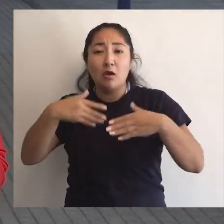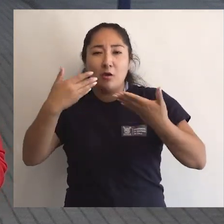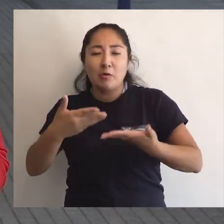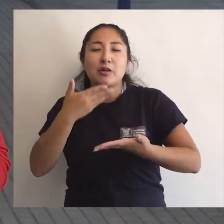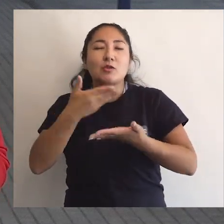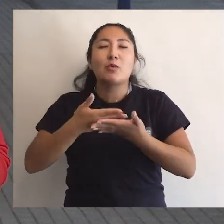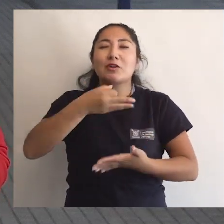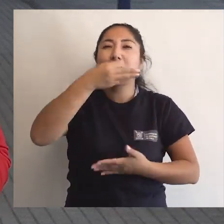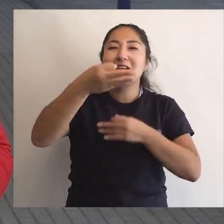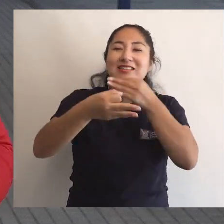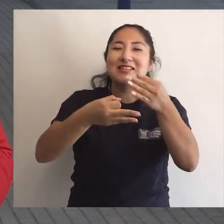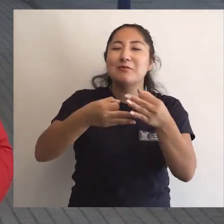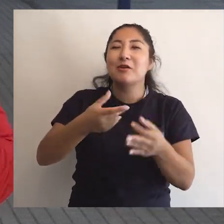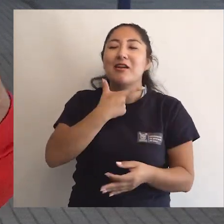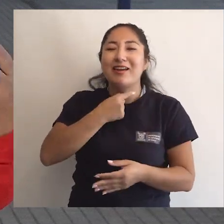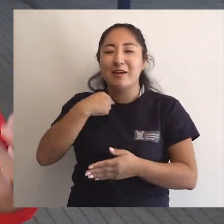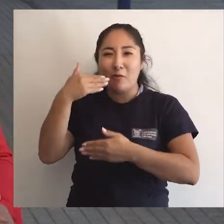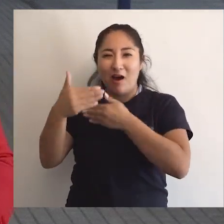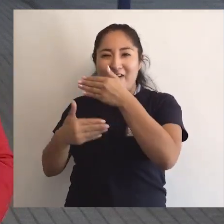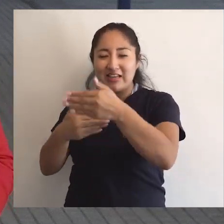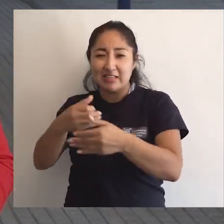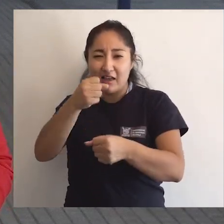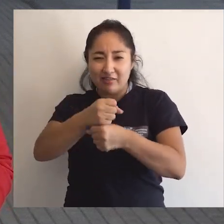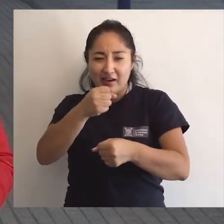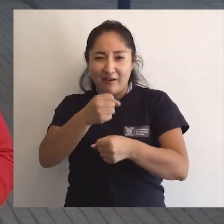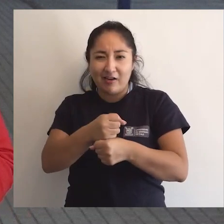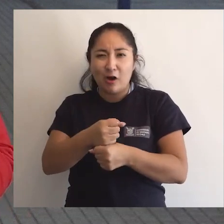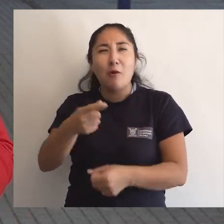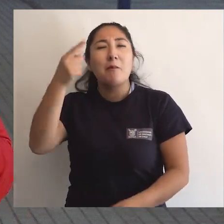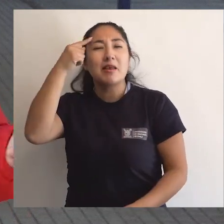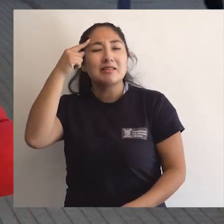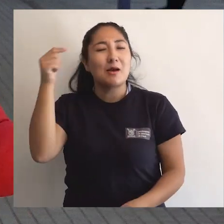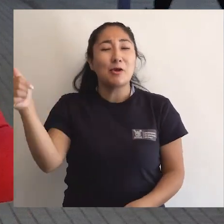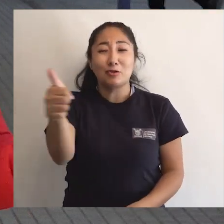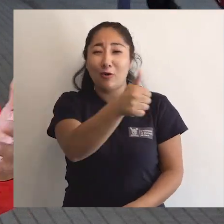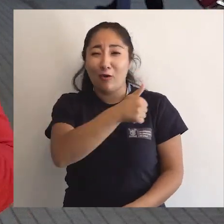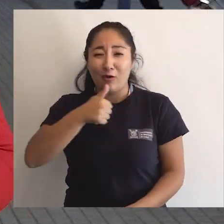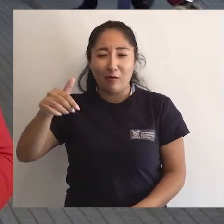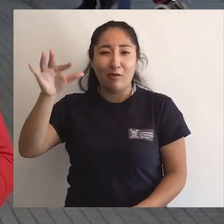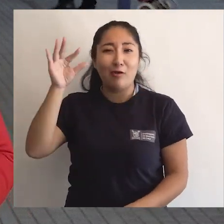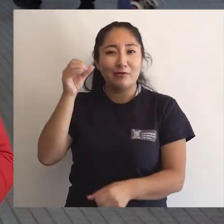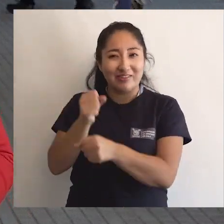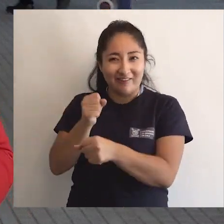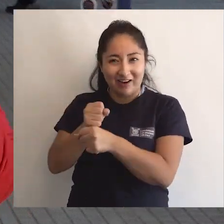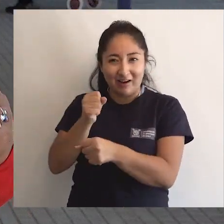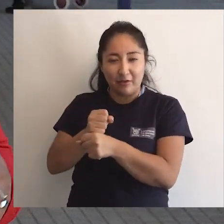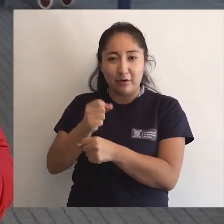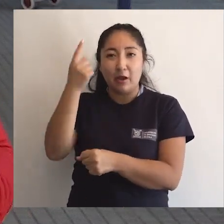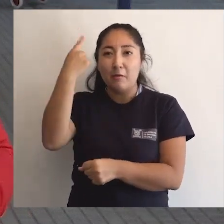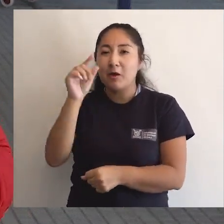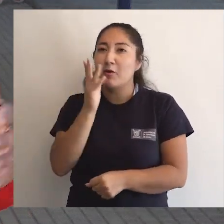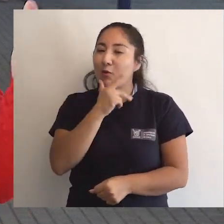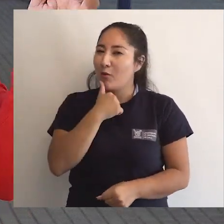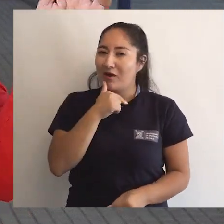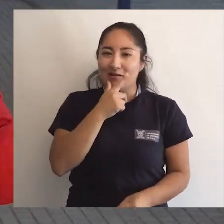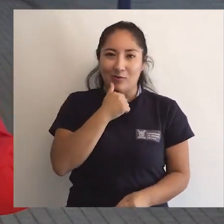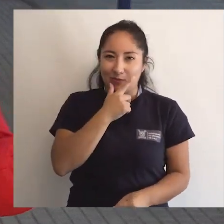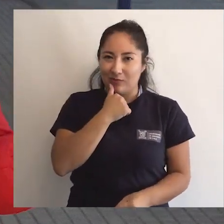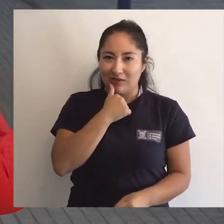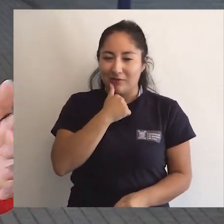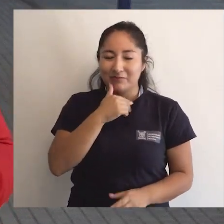Por eso cuando decimos que queremos avanzar en trabajo decente estamos pensando en todas y todos los trabajadores, pero sin duda